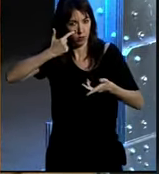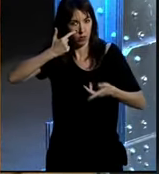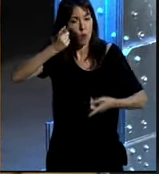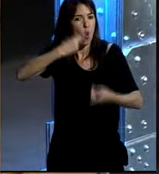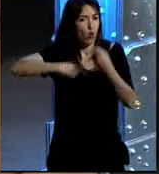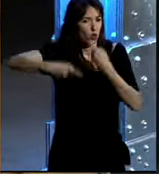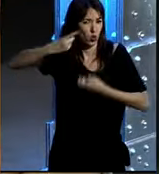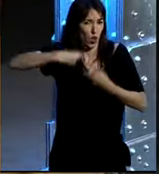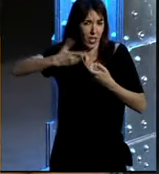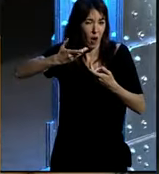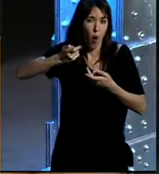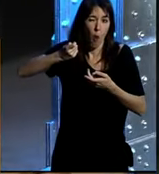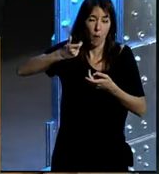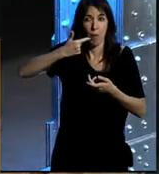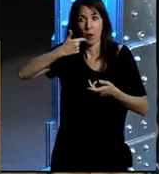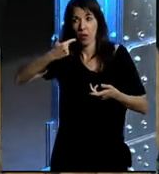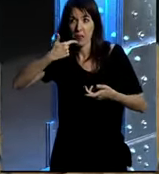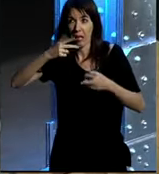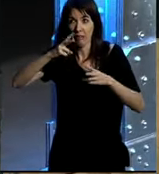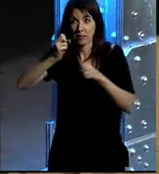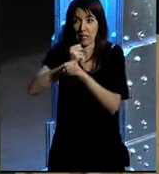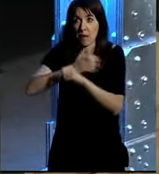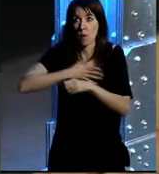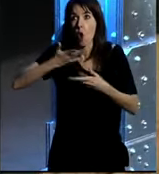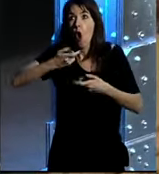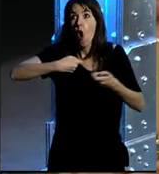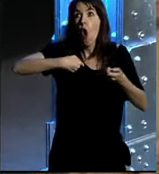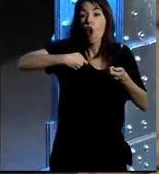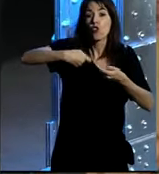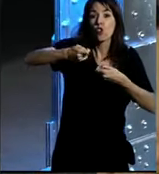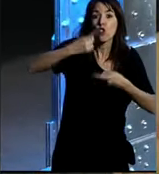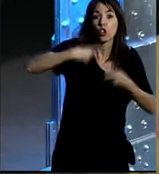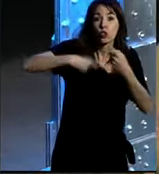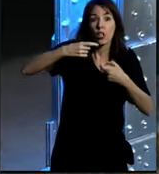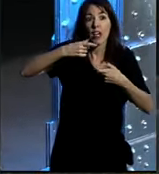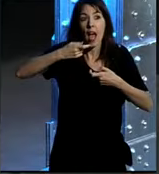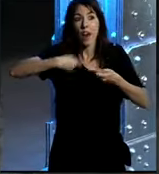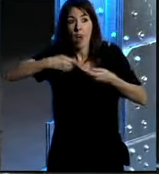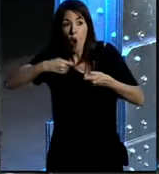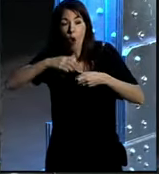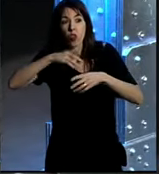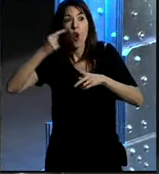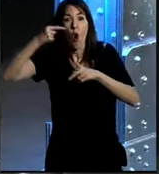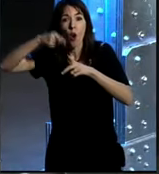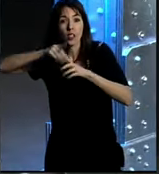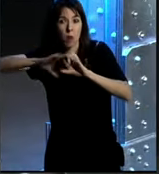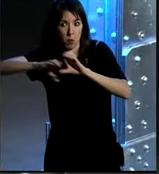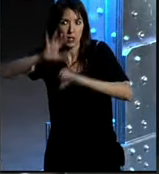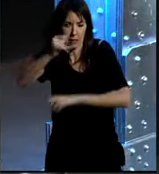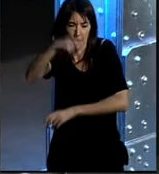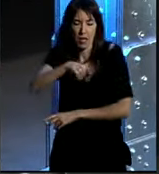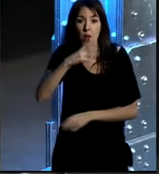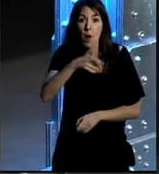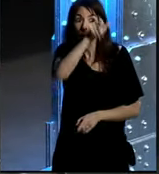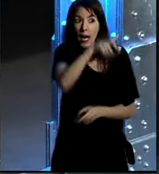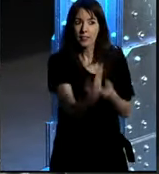consultoría es un poco complicado decir de qué va consultoría de negocio basada en comunicación sí también y yo ¿qué me interesa? que la gente que se